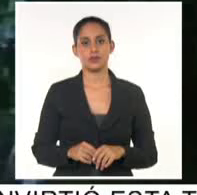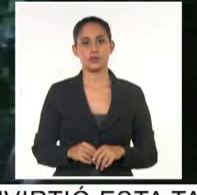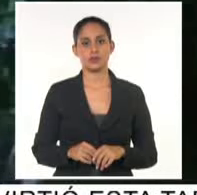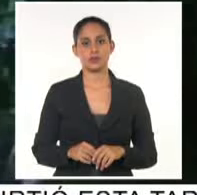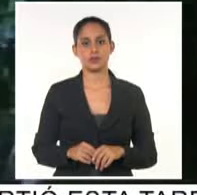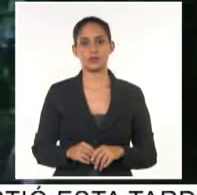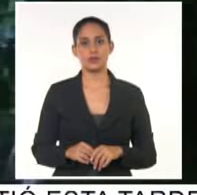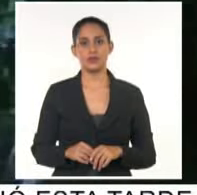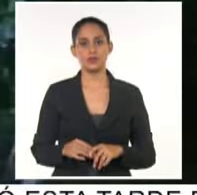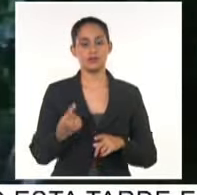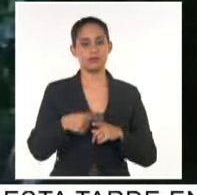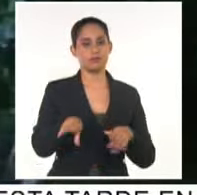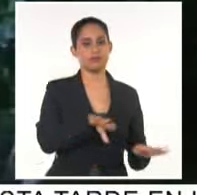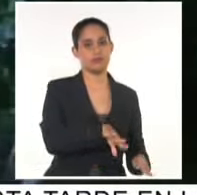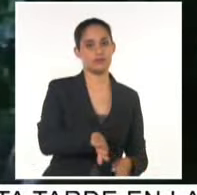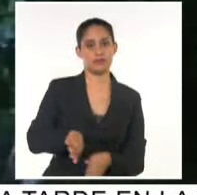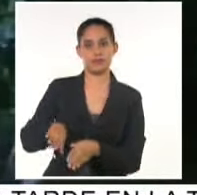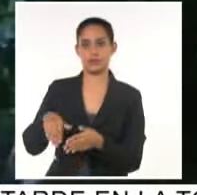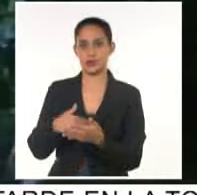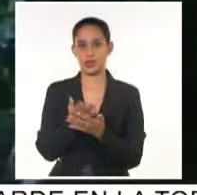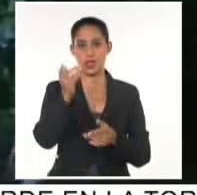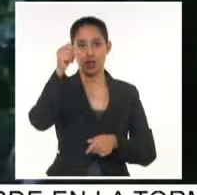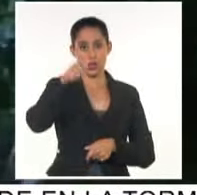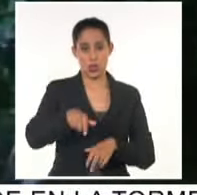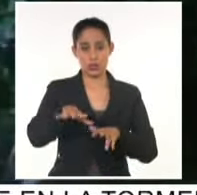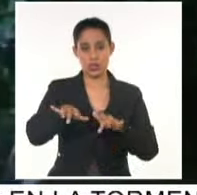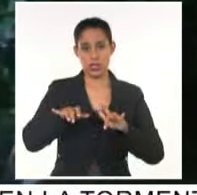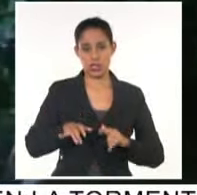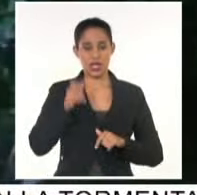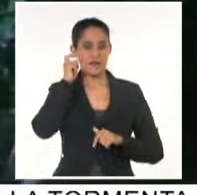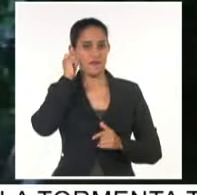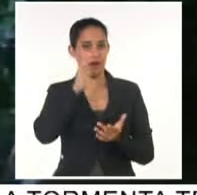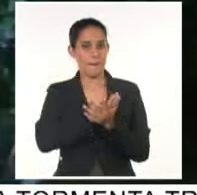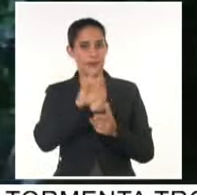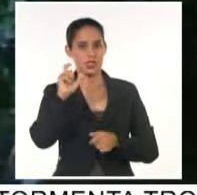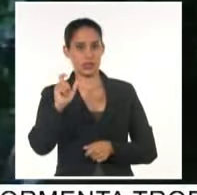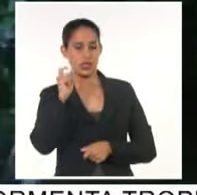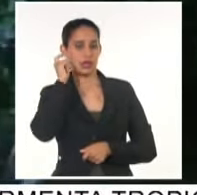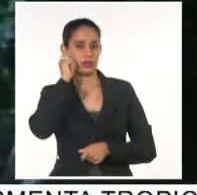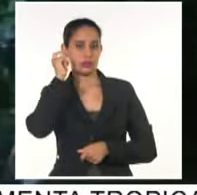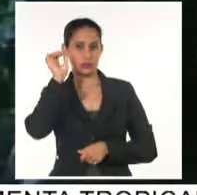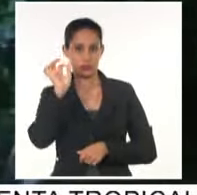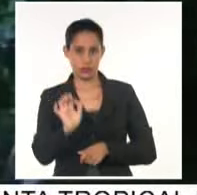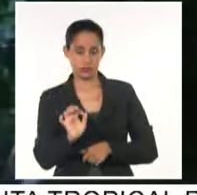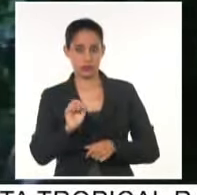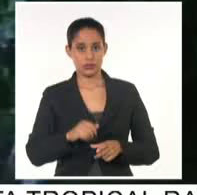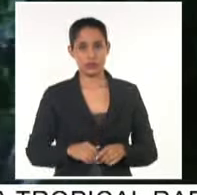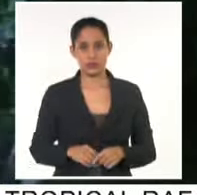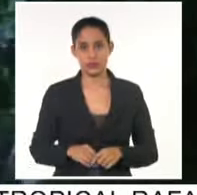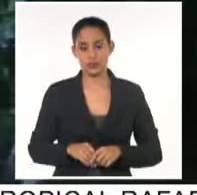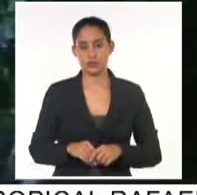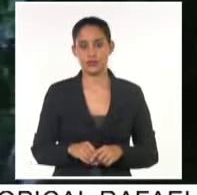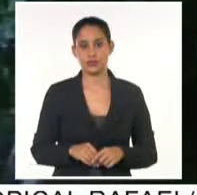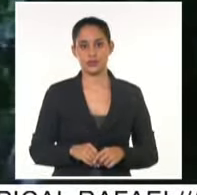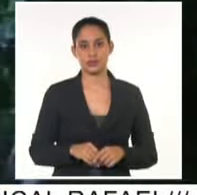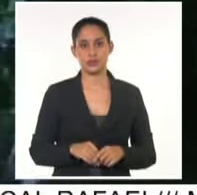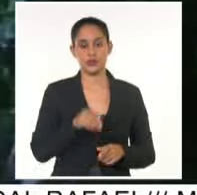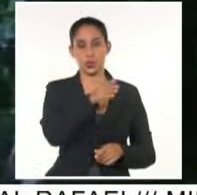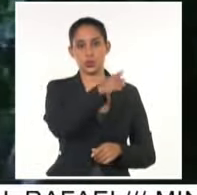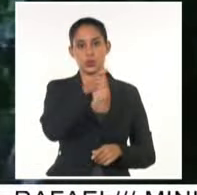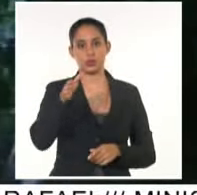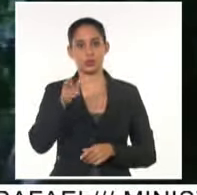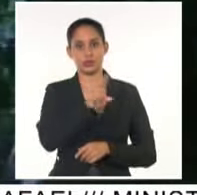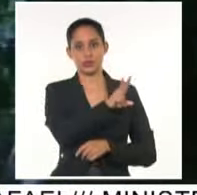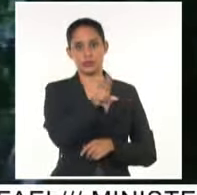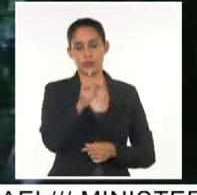Y en la jornada de hoy, la secretaria general de la Federación de Mujeres Cubanas, Teresa Amarelle Bouet, realizó un recorrido por